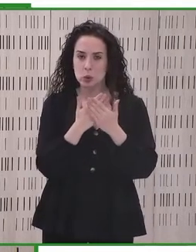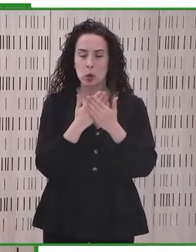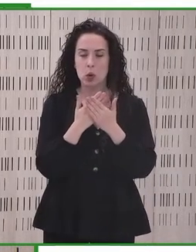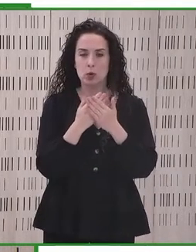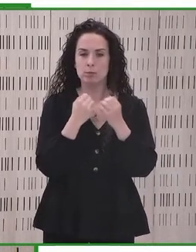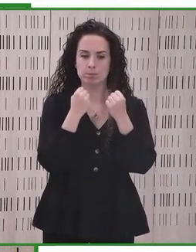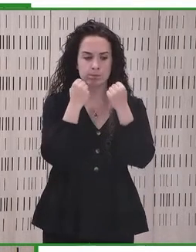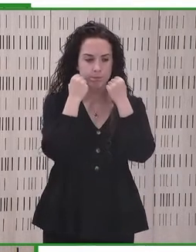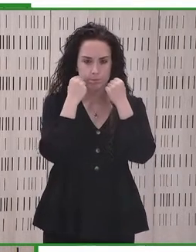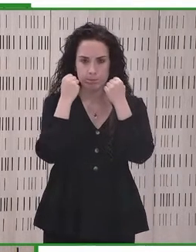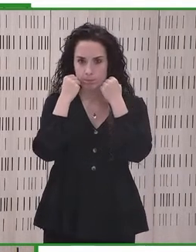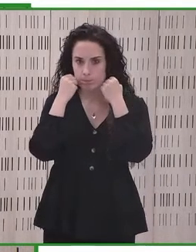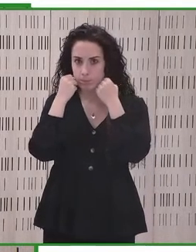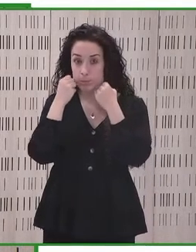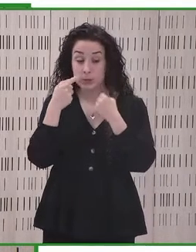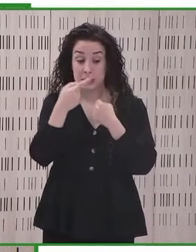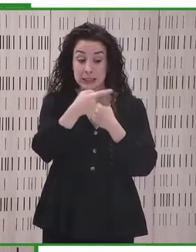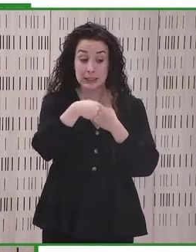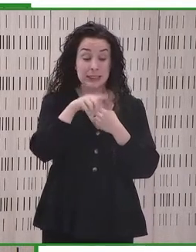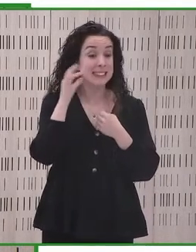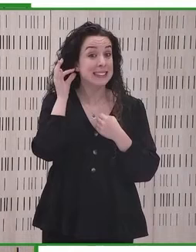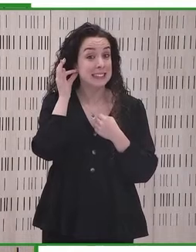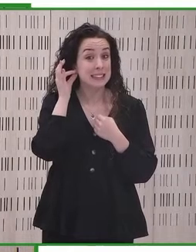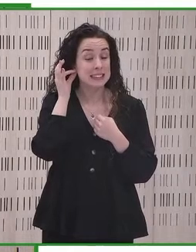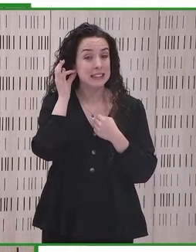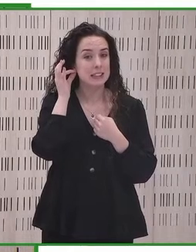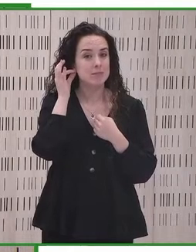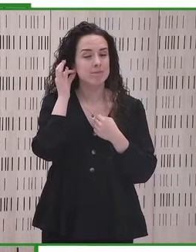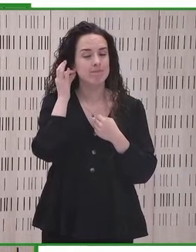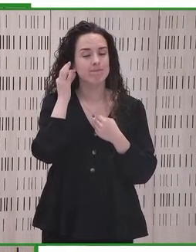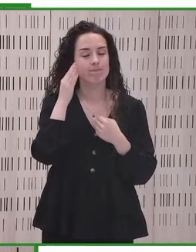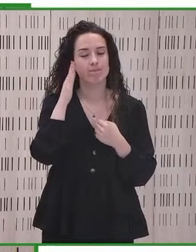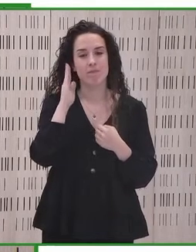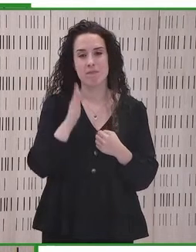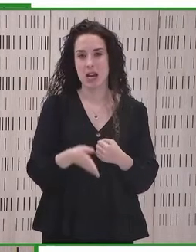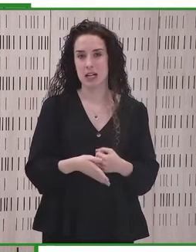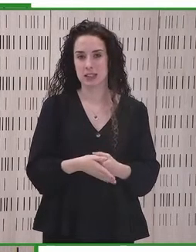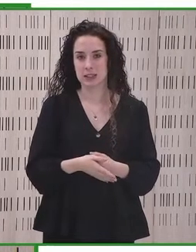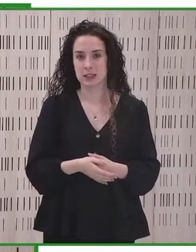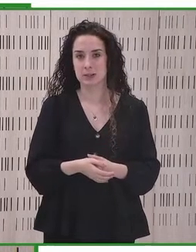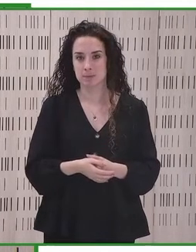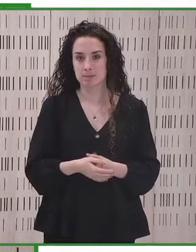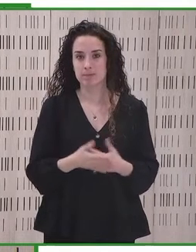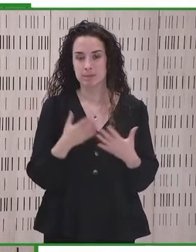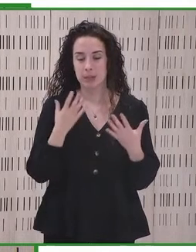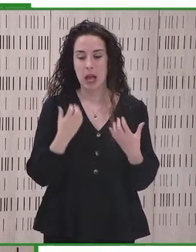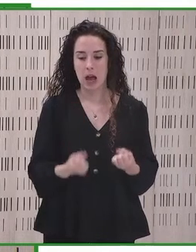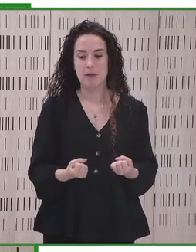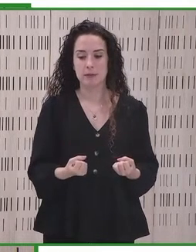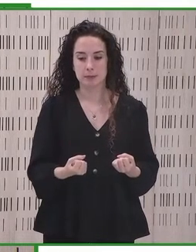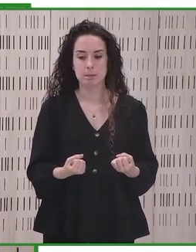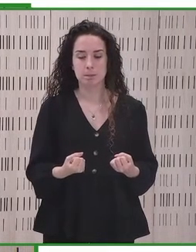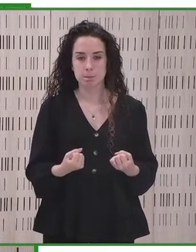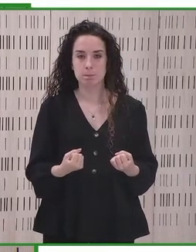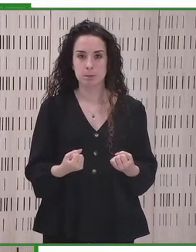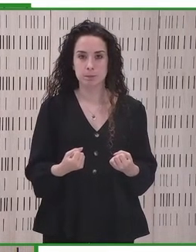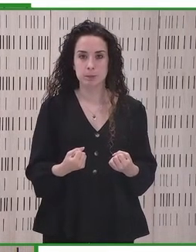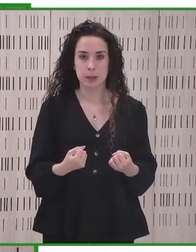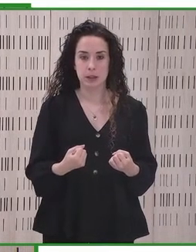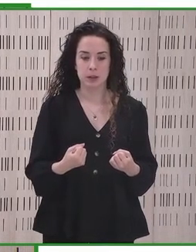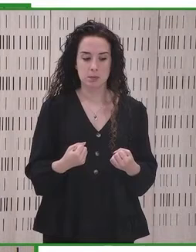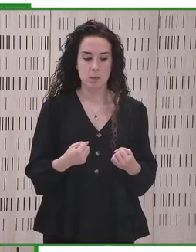que estudian en colegios, necesitan contar, por ejemplo, con cabinas de